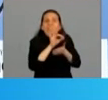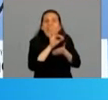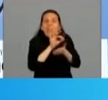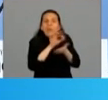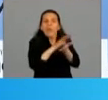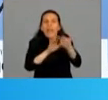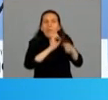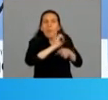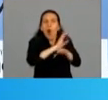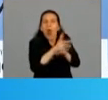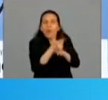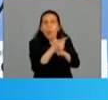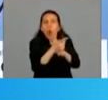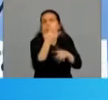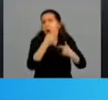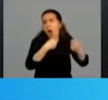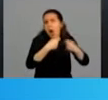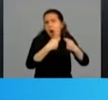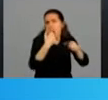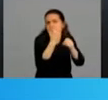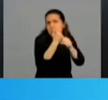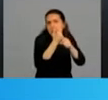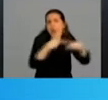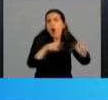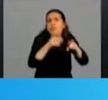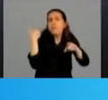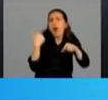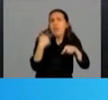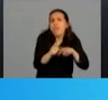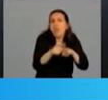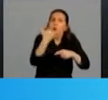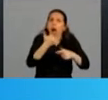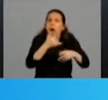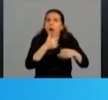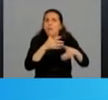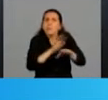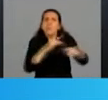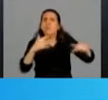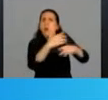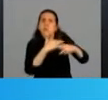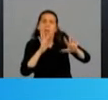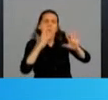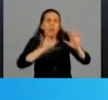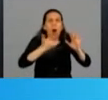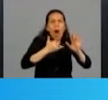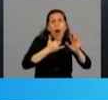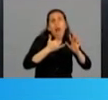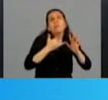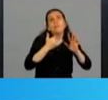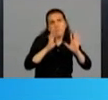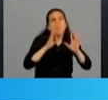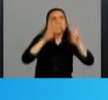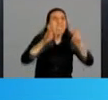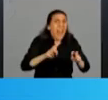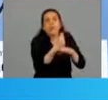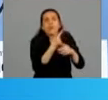actividad económica, como mostró recién el video, funcionando con todas las circunstancias que implica esta crisis